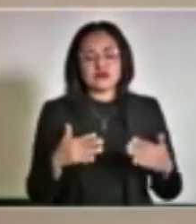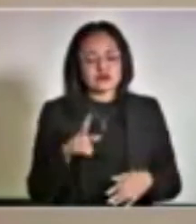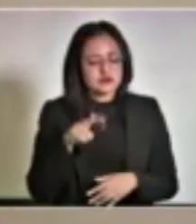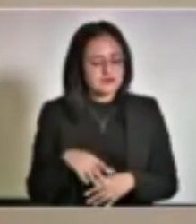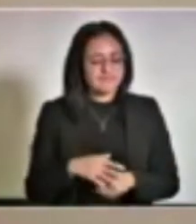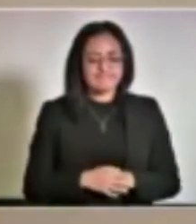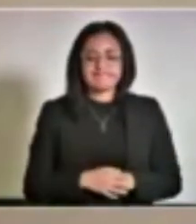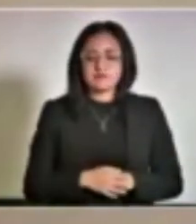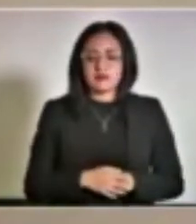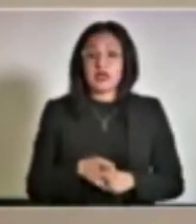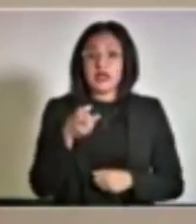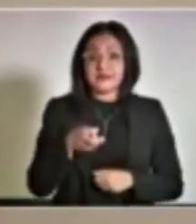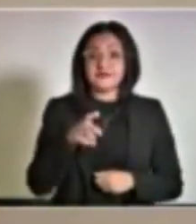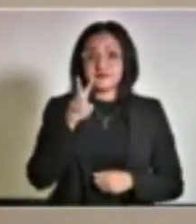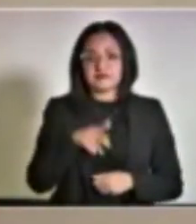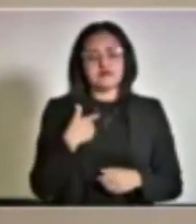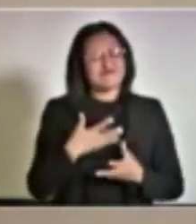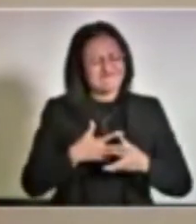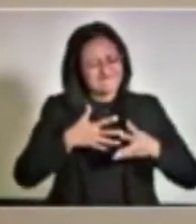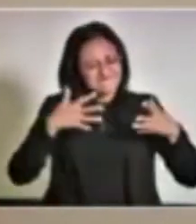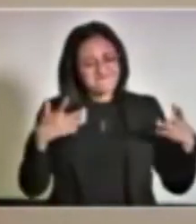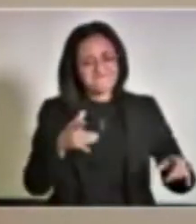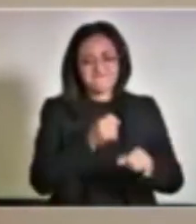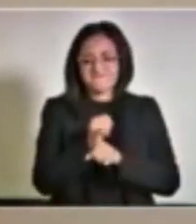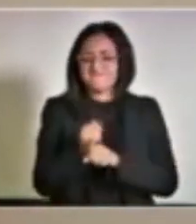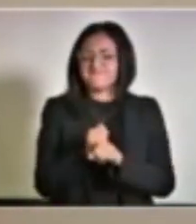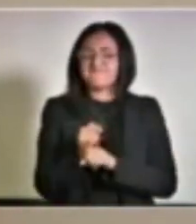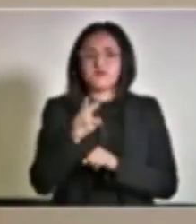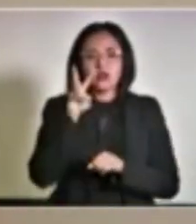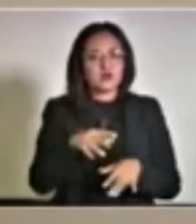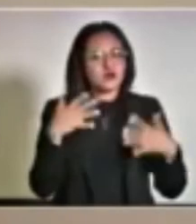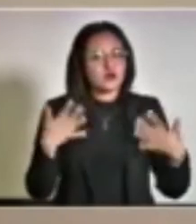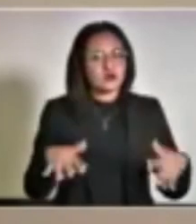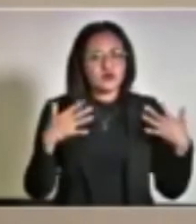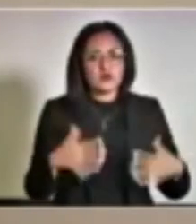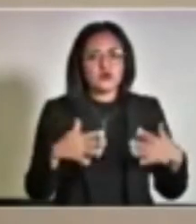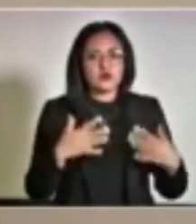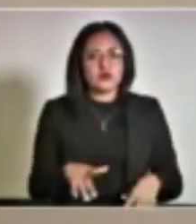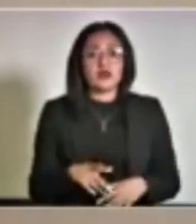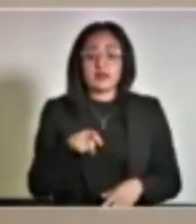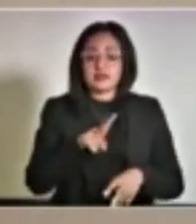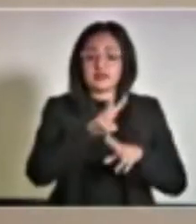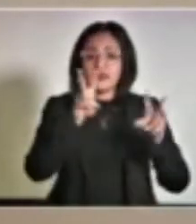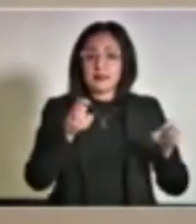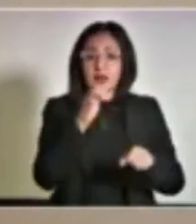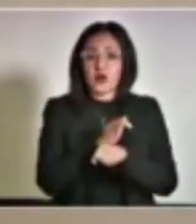que va a haber una gran investigación, una gran investigación sobre el tema